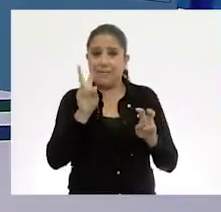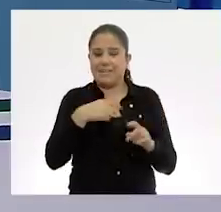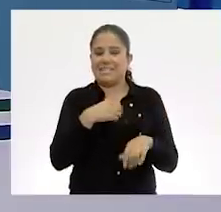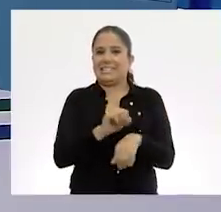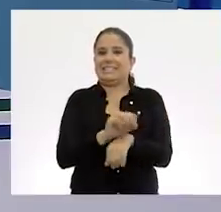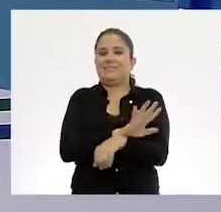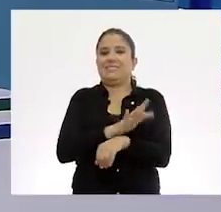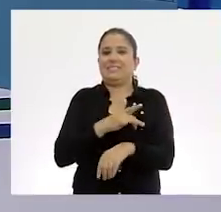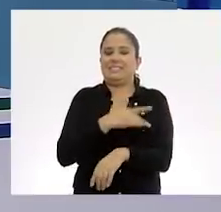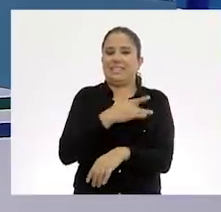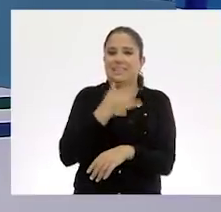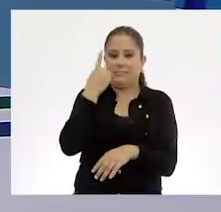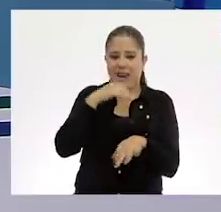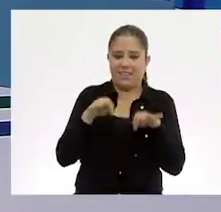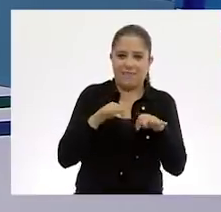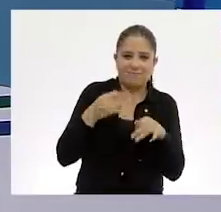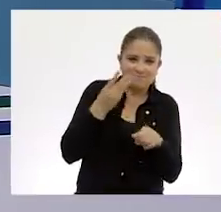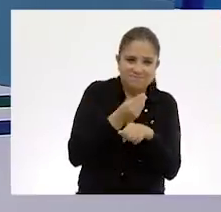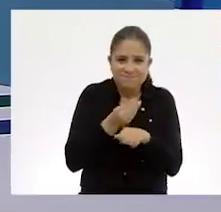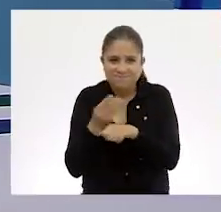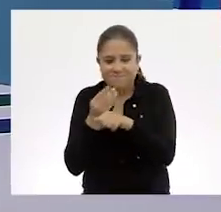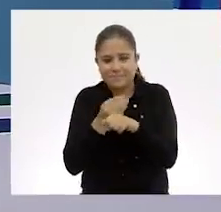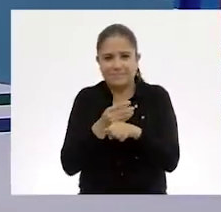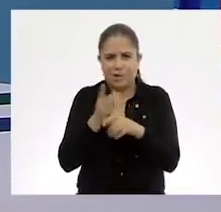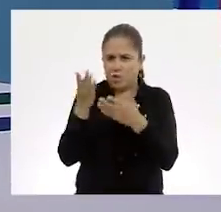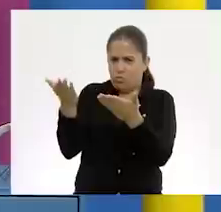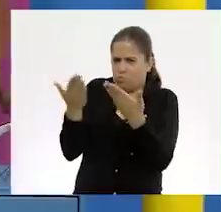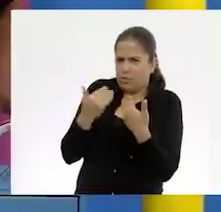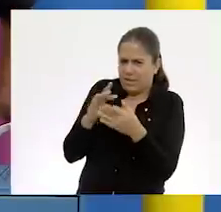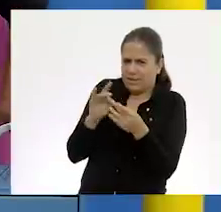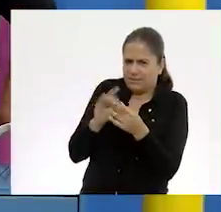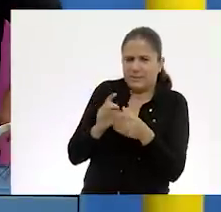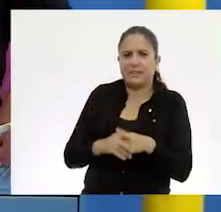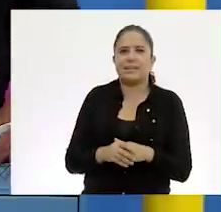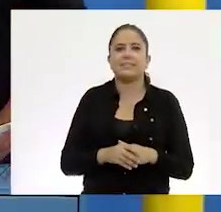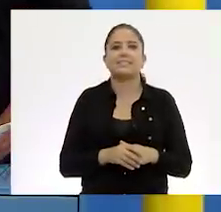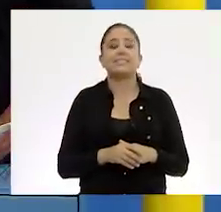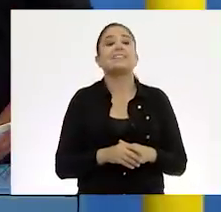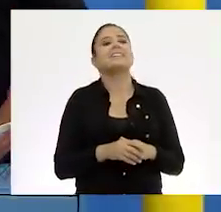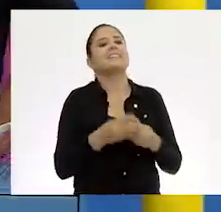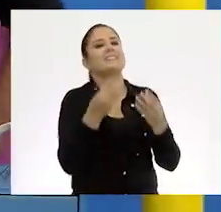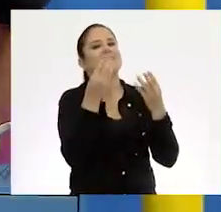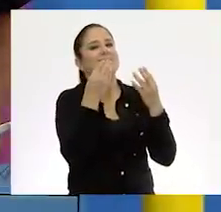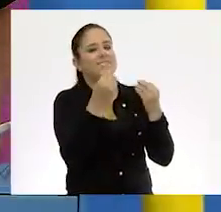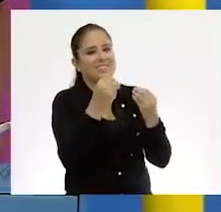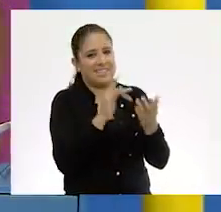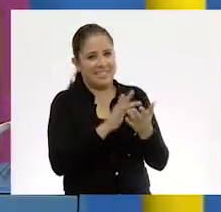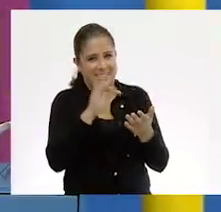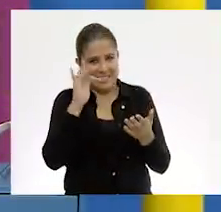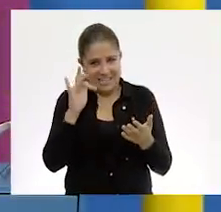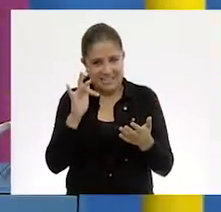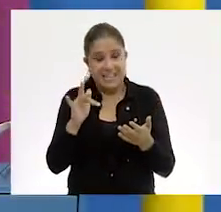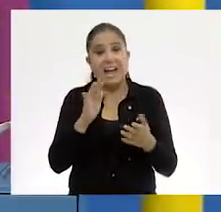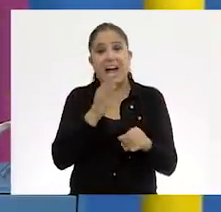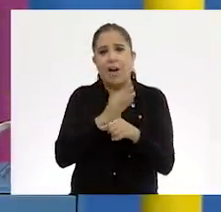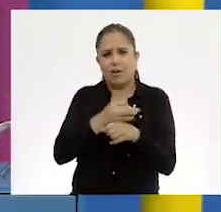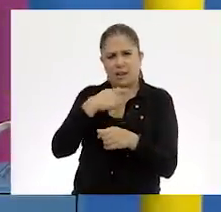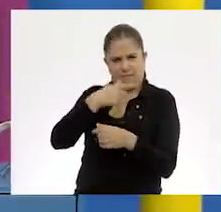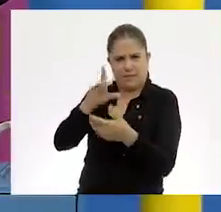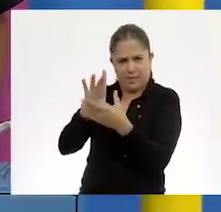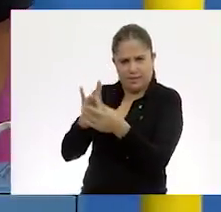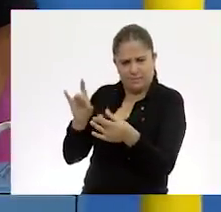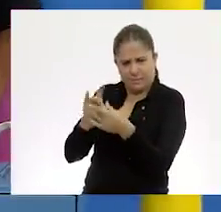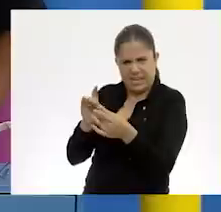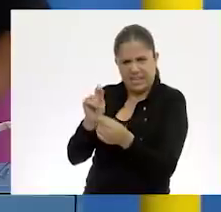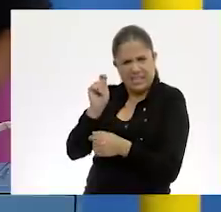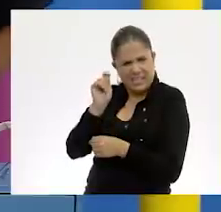emocionados porque ya comenzar a trabajar. Tú nos dices, nosotros estamos aquí. Sí, sí, muchas gracias. Bueno, voy a comenzar explicándoles un poquito